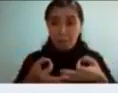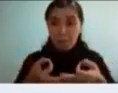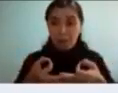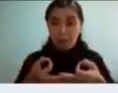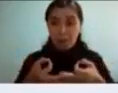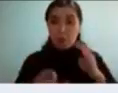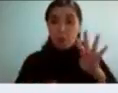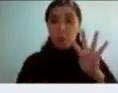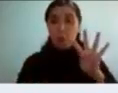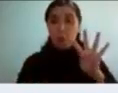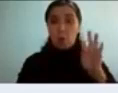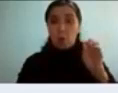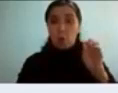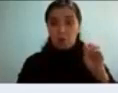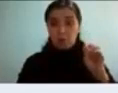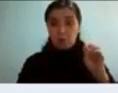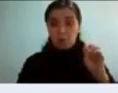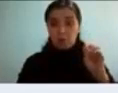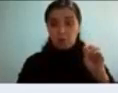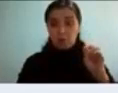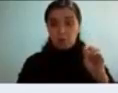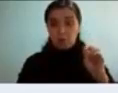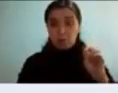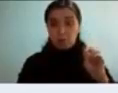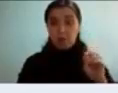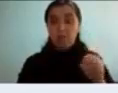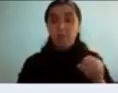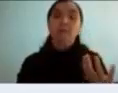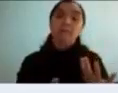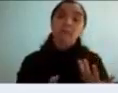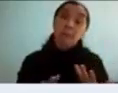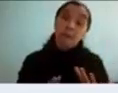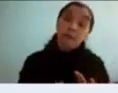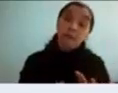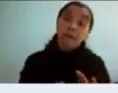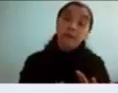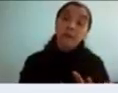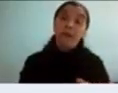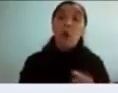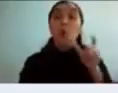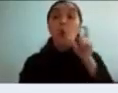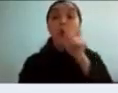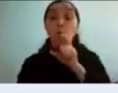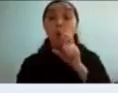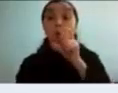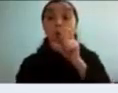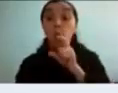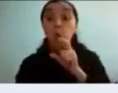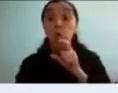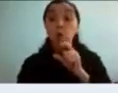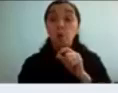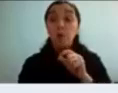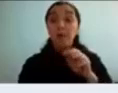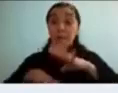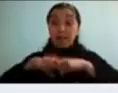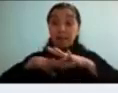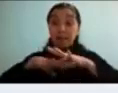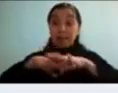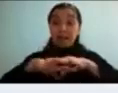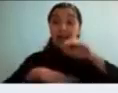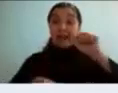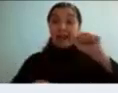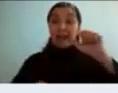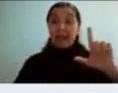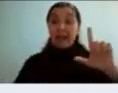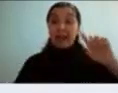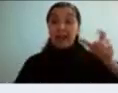4 y me pasan cosas como de que estaba en un curso que se llama álgebra y en la primera nota que tuve